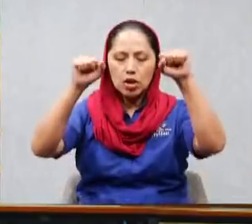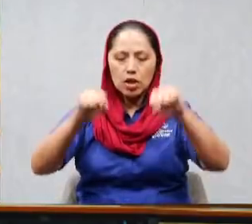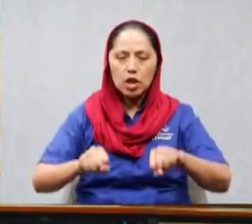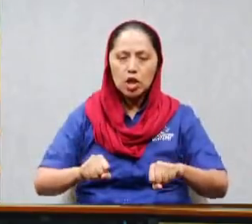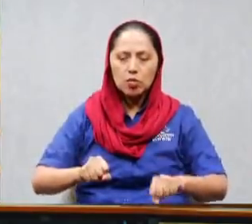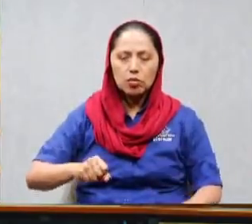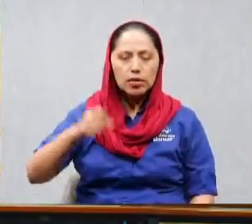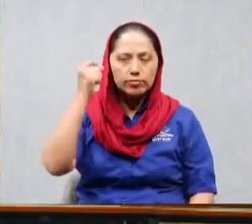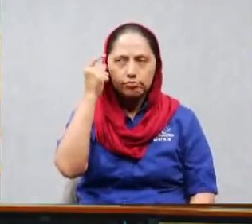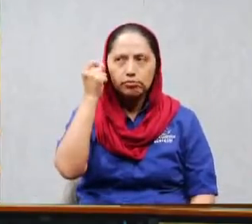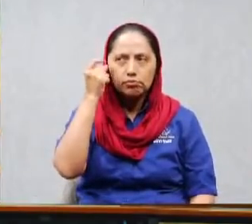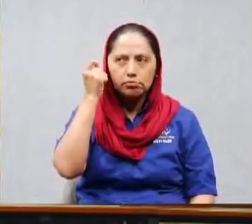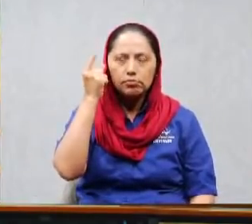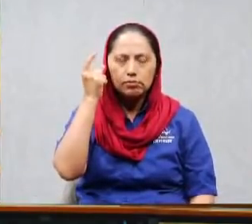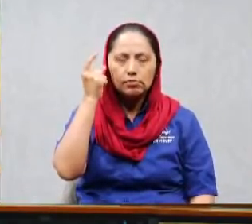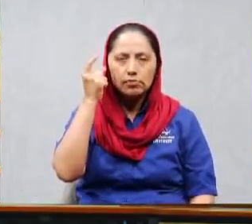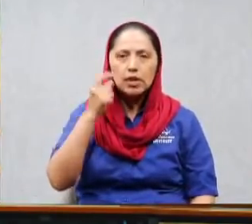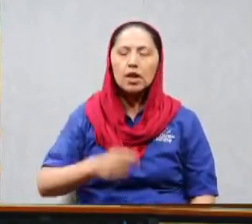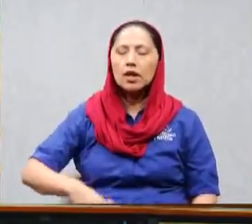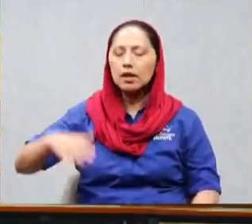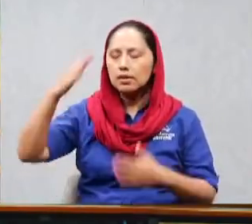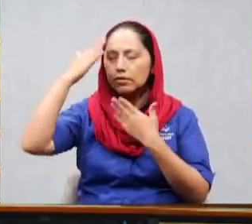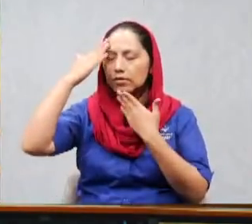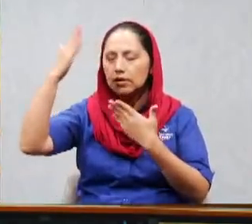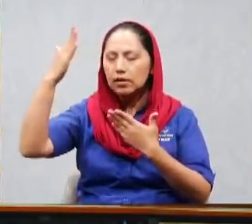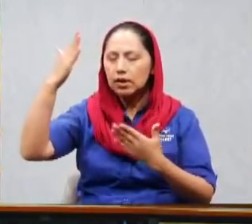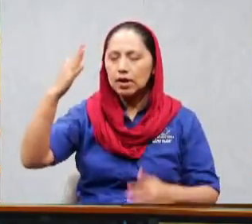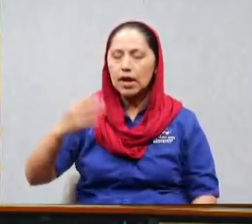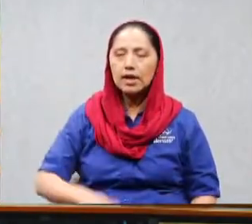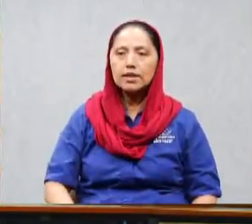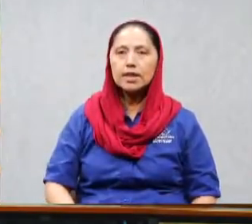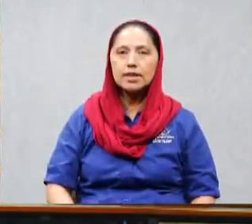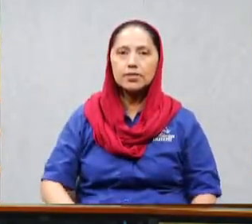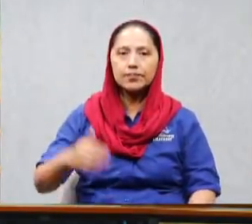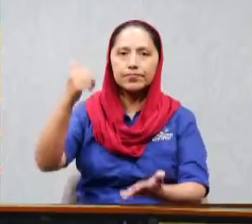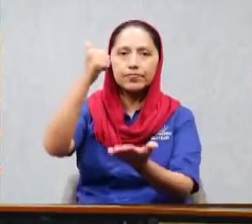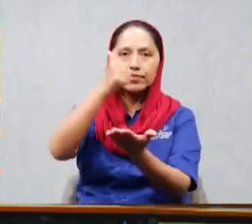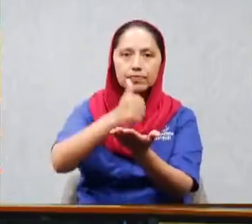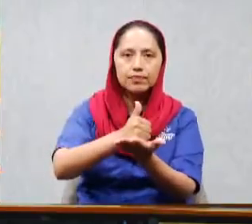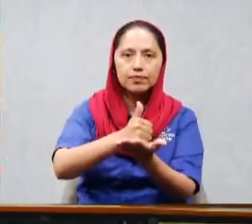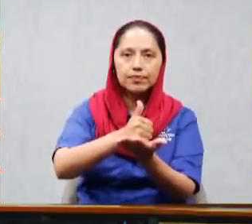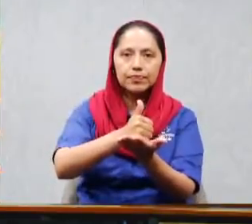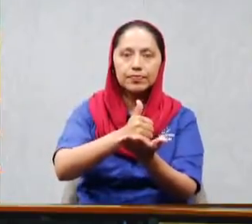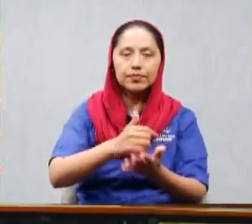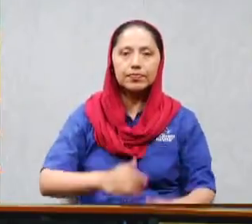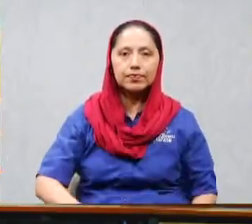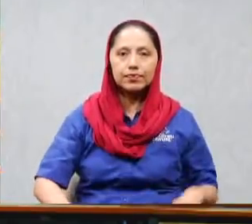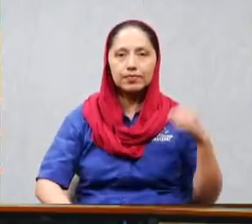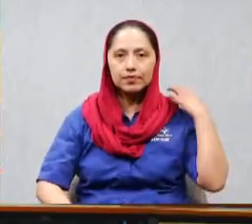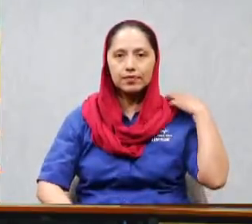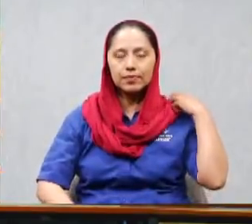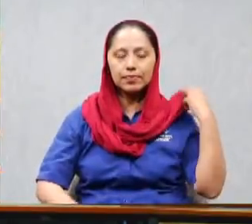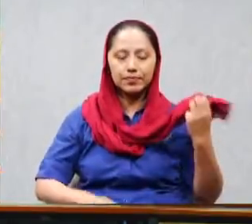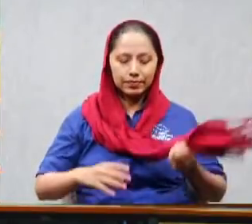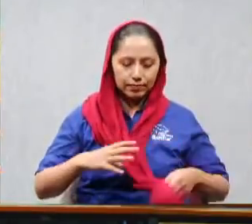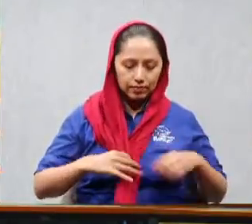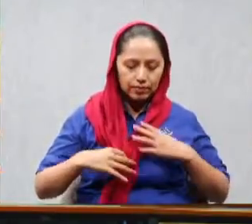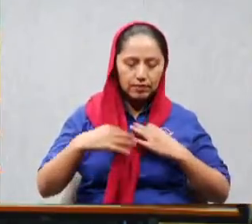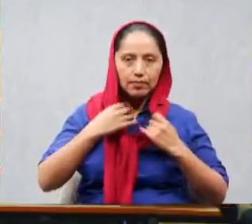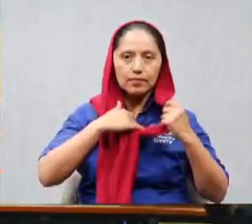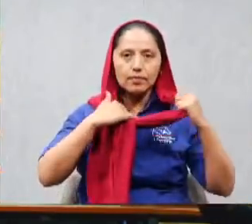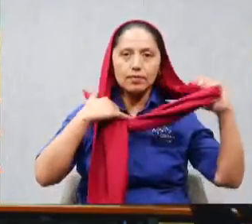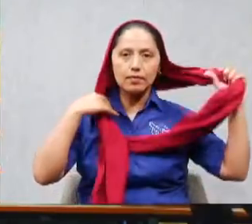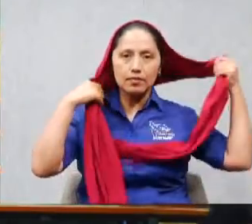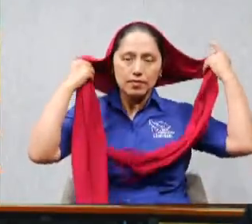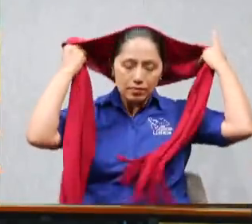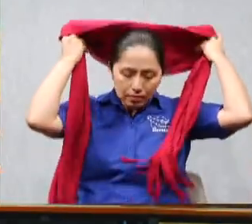Gracias, Padre, gracias, Hijo y gracias, Espíritu Santo. Amén, amén y amén. Le puedo dar ese aplauso al Rey